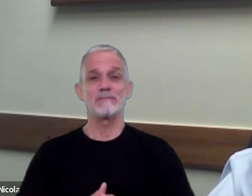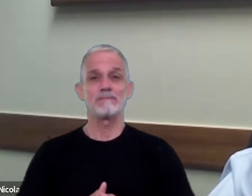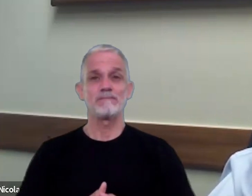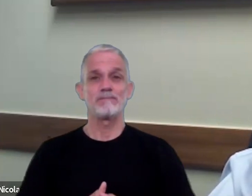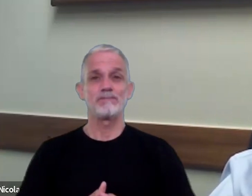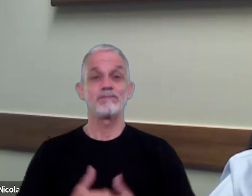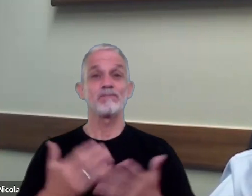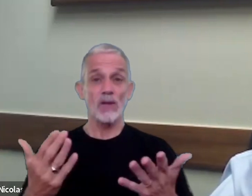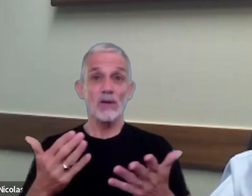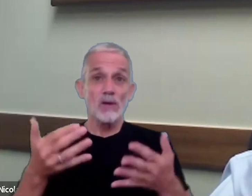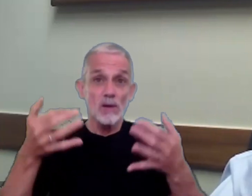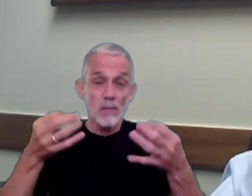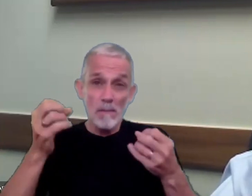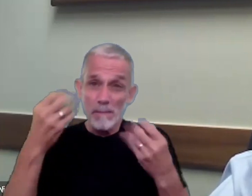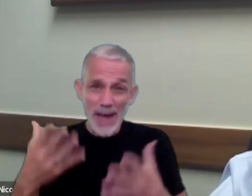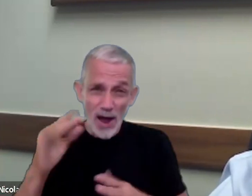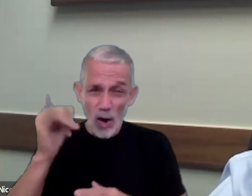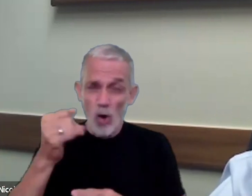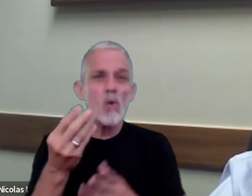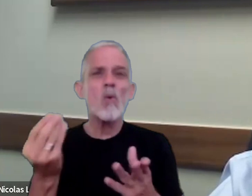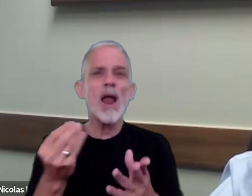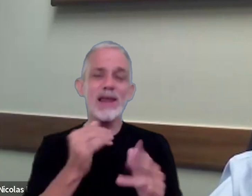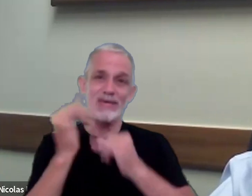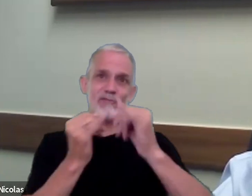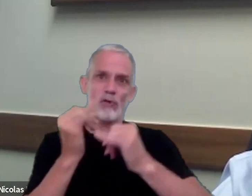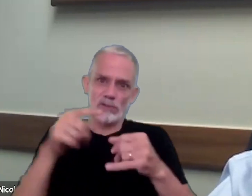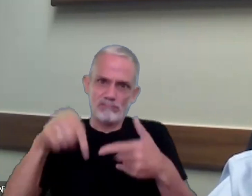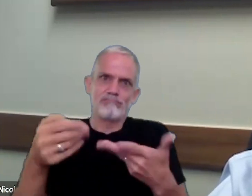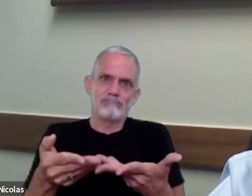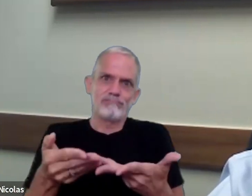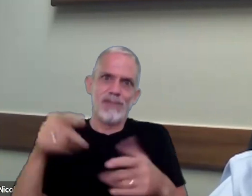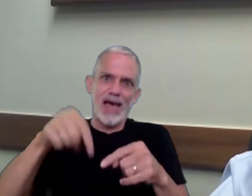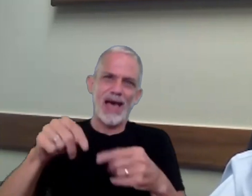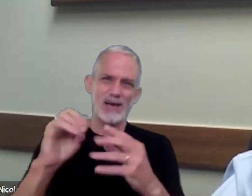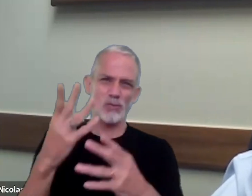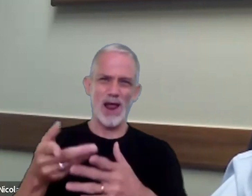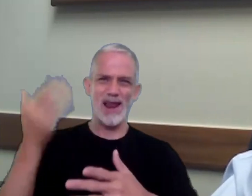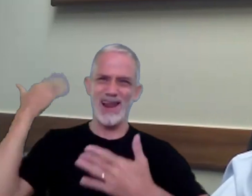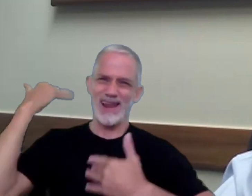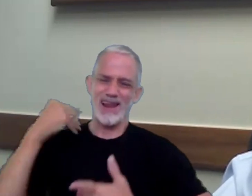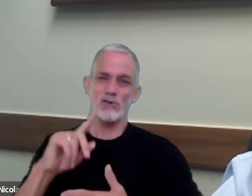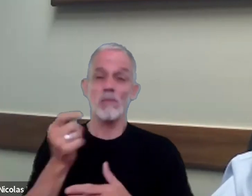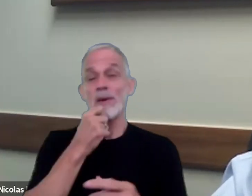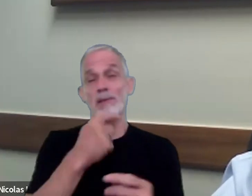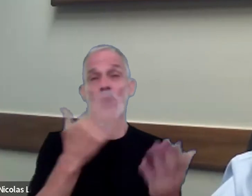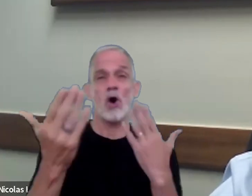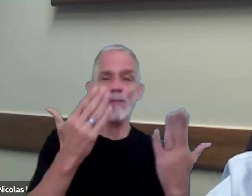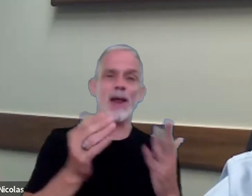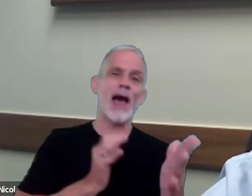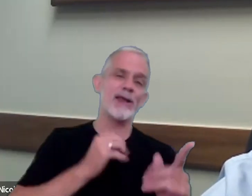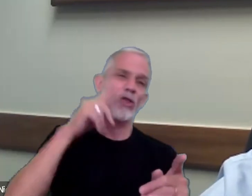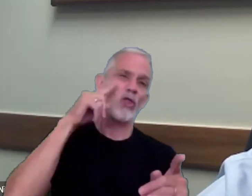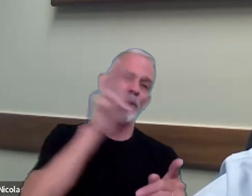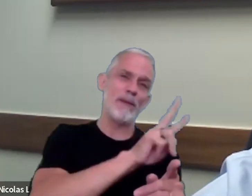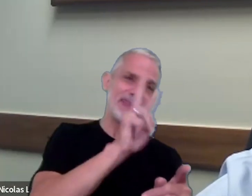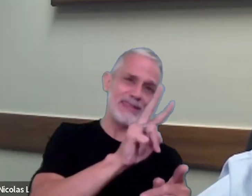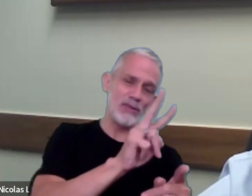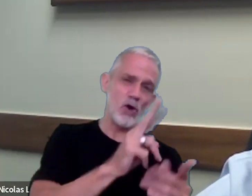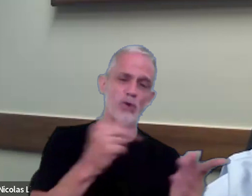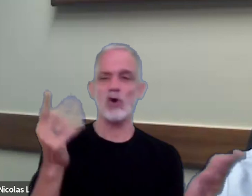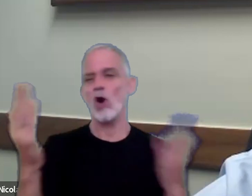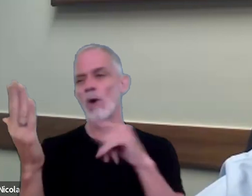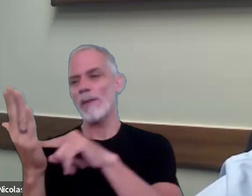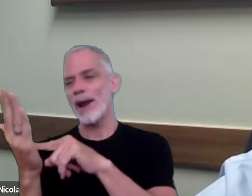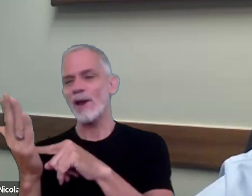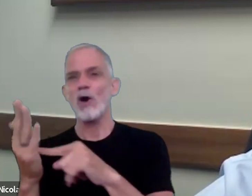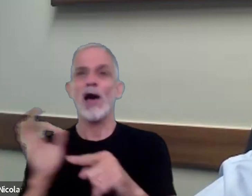lo ideal siempre es tomar información contemporánea esto es si estoy comparando año 2022 comparar